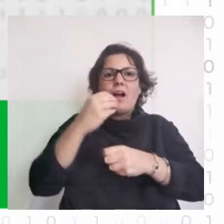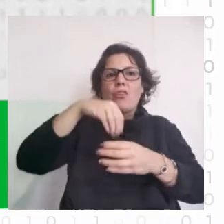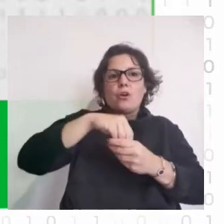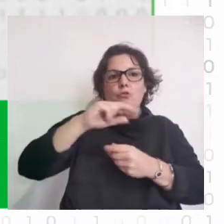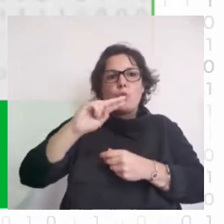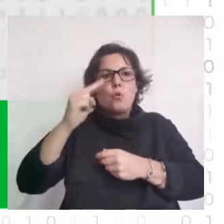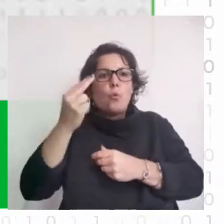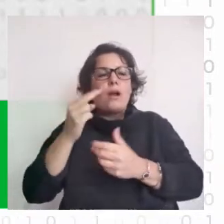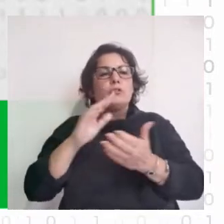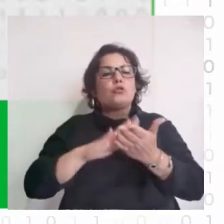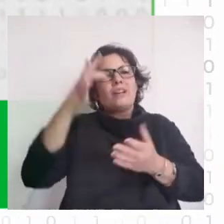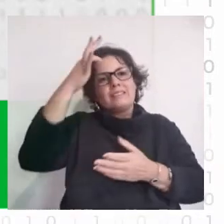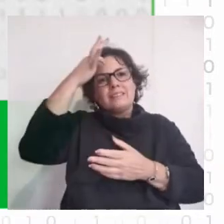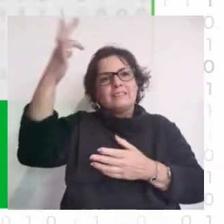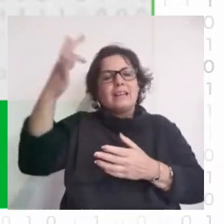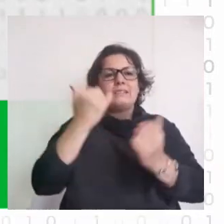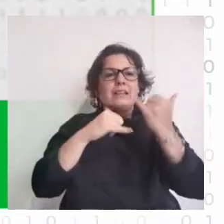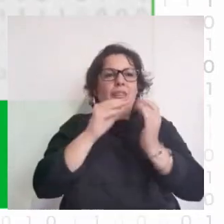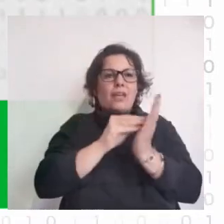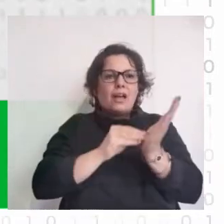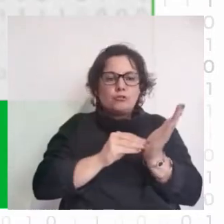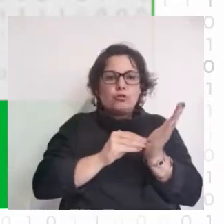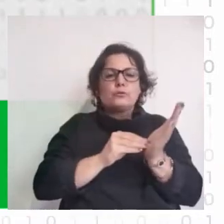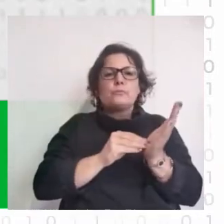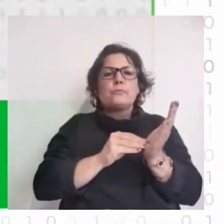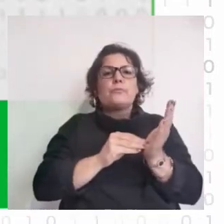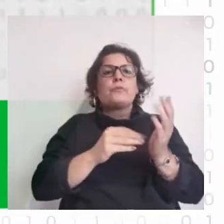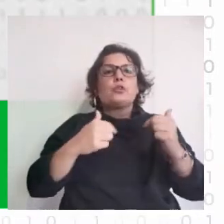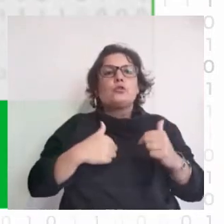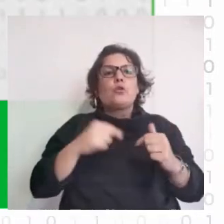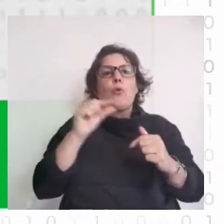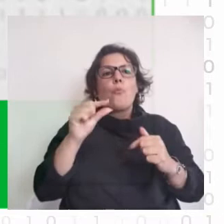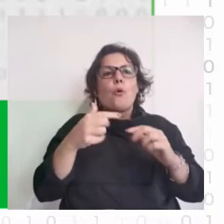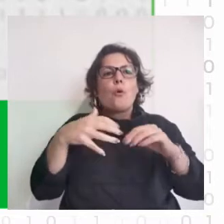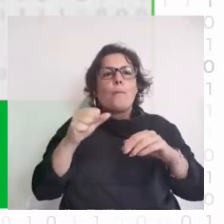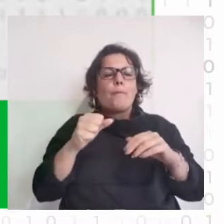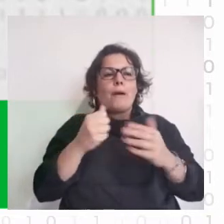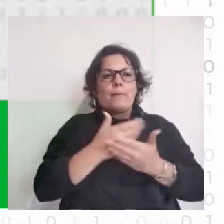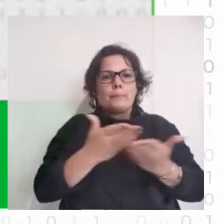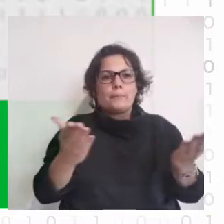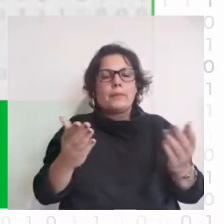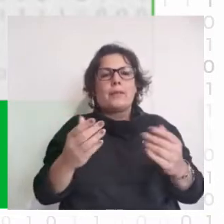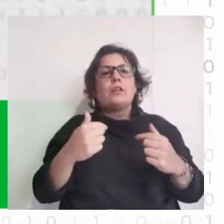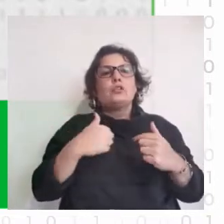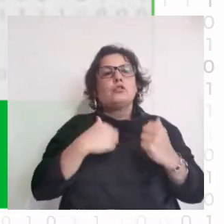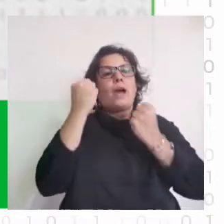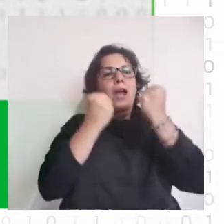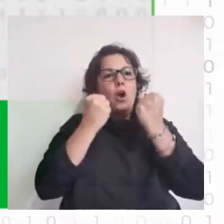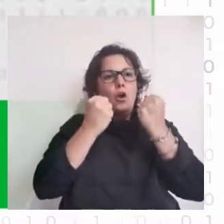ciencia de datos. Como el público se renueva, voy a abundar un poquito más en la presentación. Como dijo Cami, soy economista,